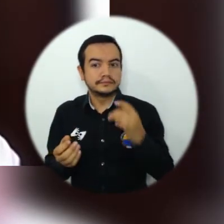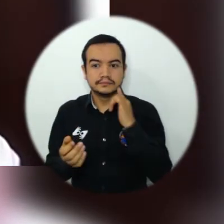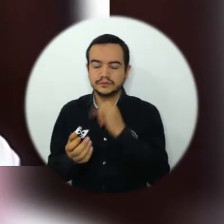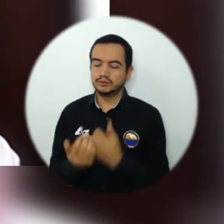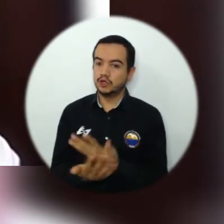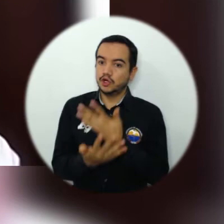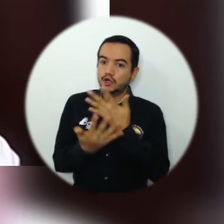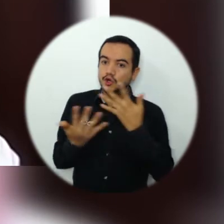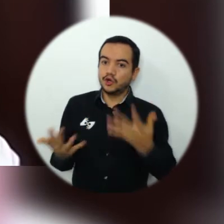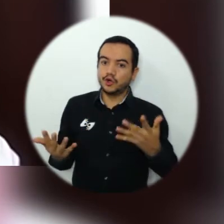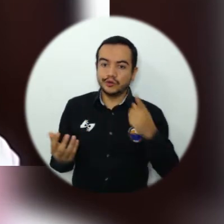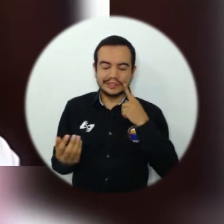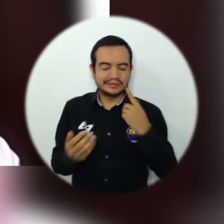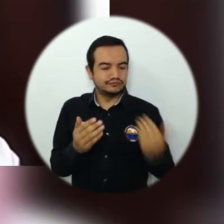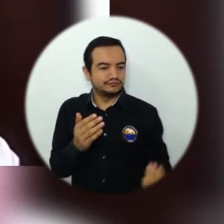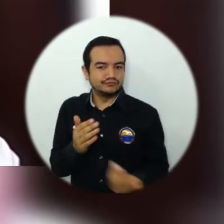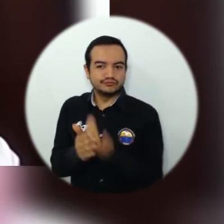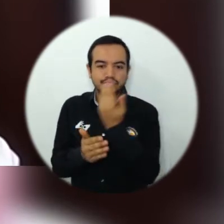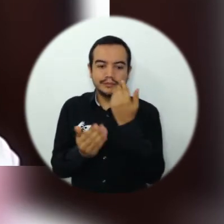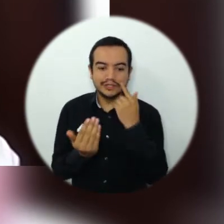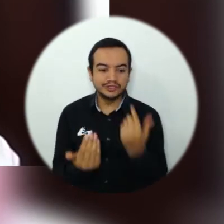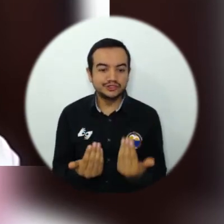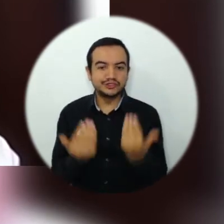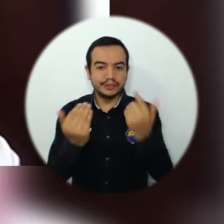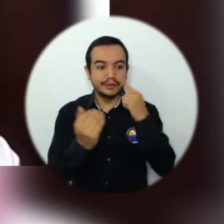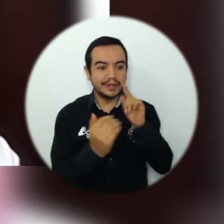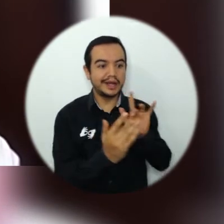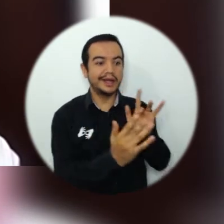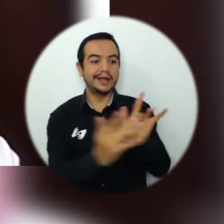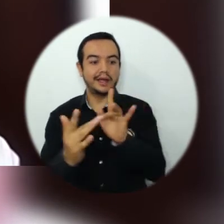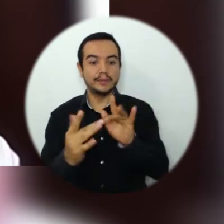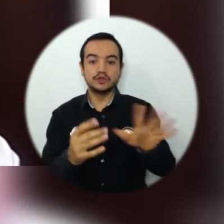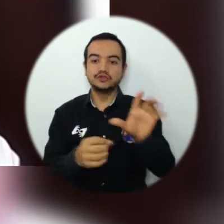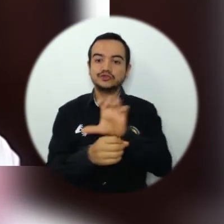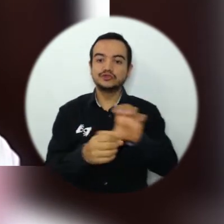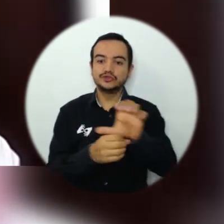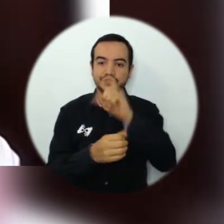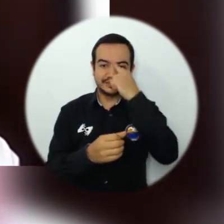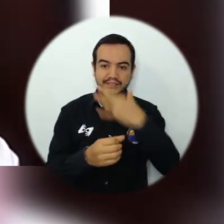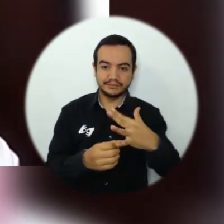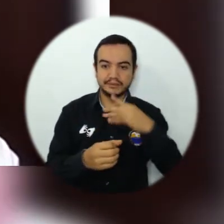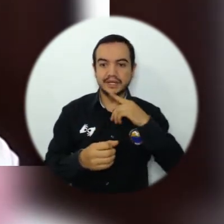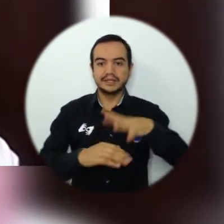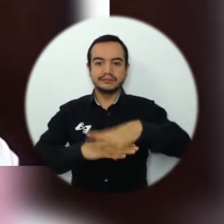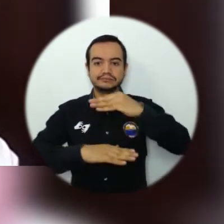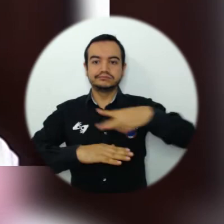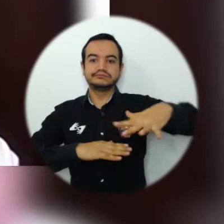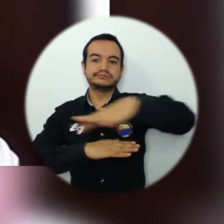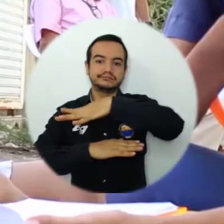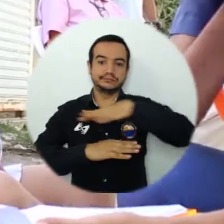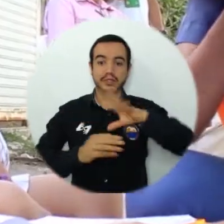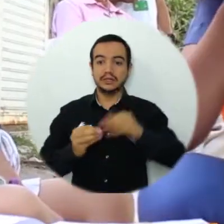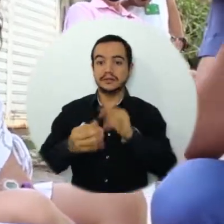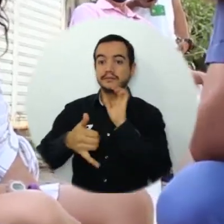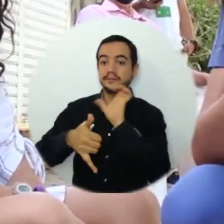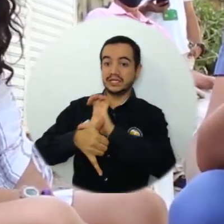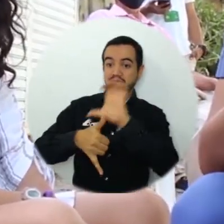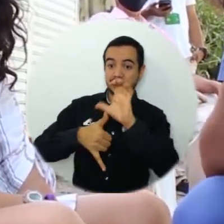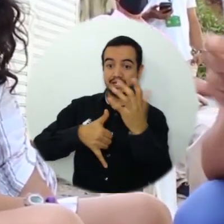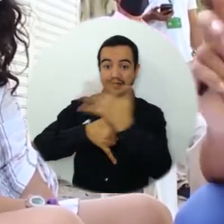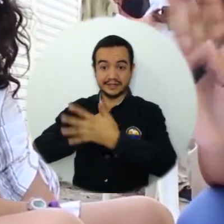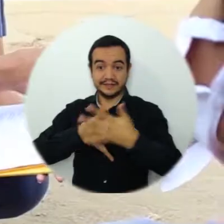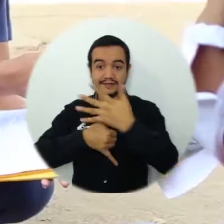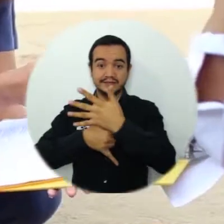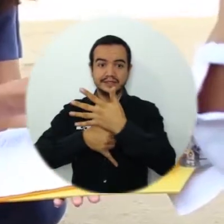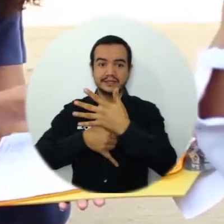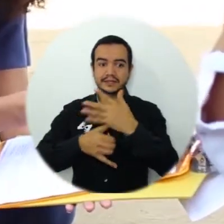cosas nuevas y buenas para la ciudad de Santa Marta, el departamento de Magdalena, la región Caribe. El abordaje,